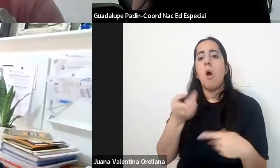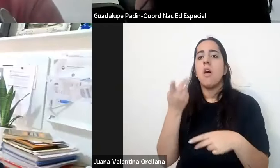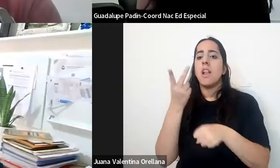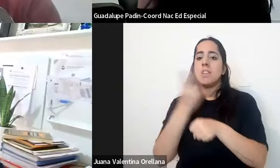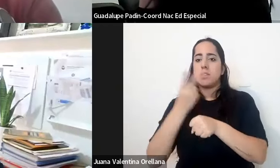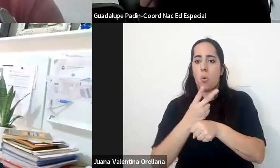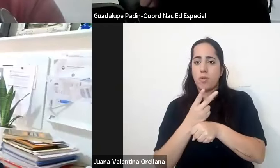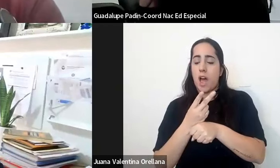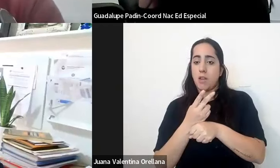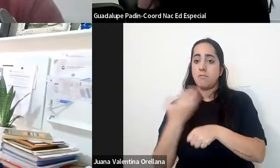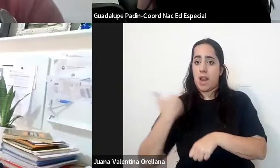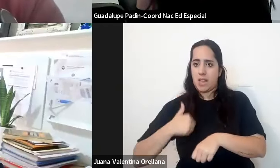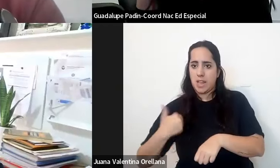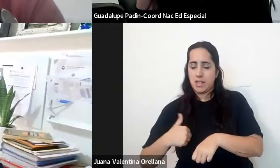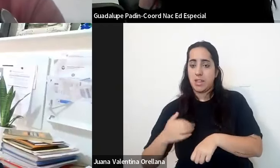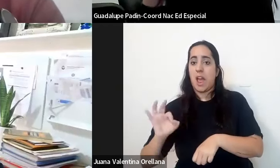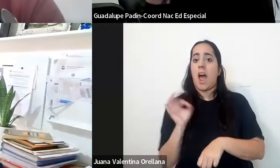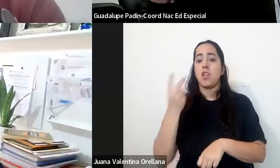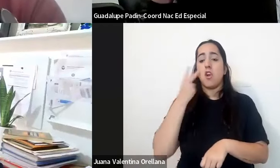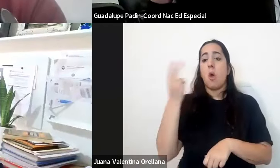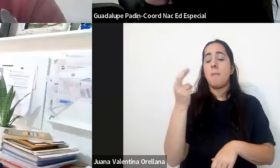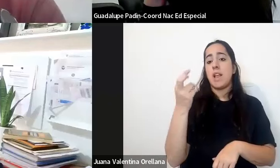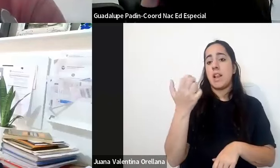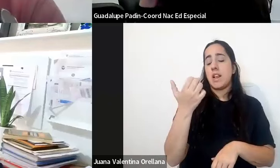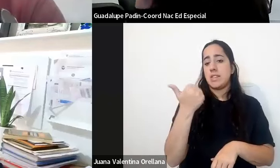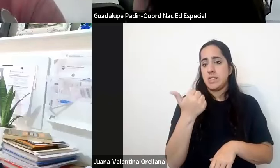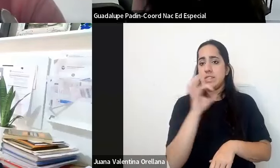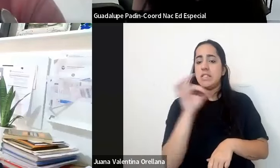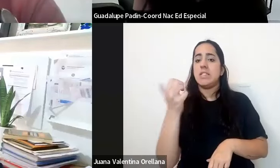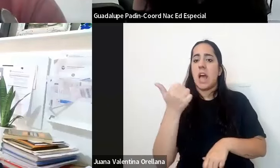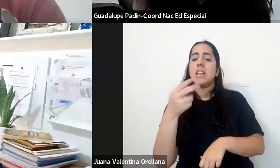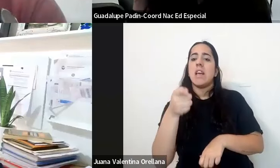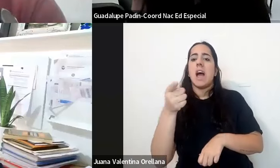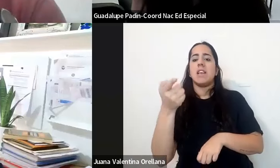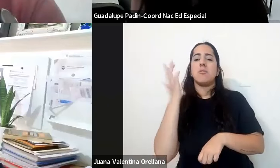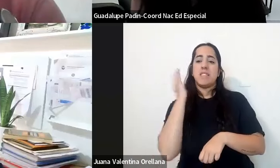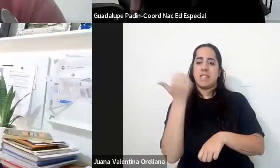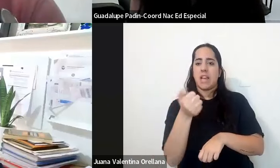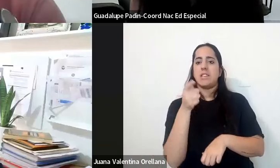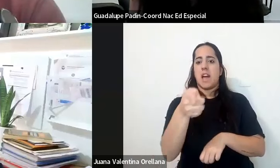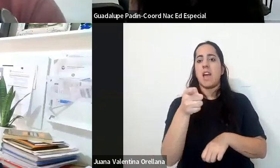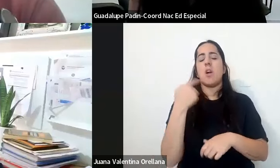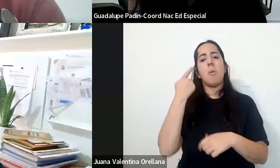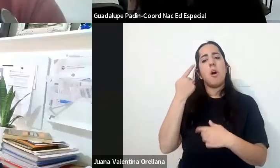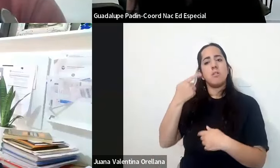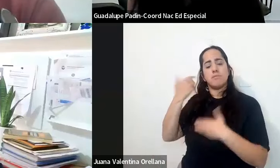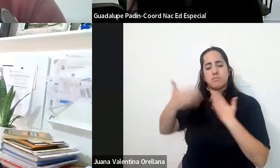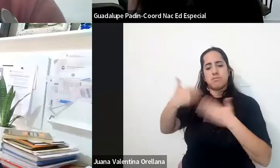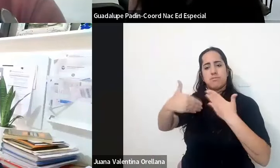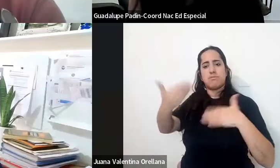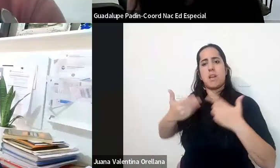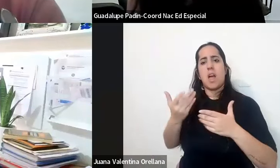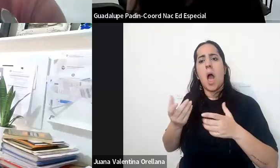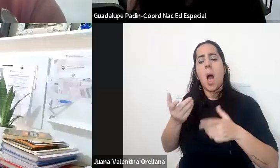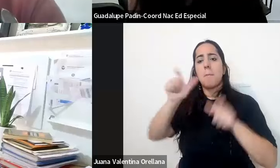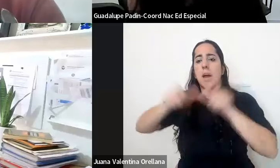en Argentina en el 2006 que es obligatoria a su finalización y que se está dando cuenta en términos de que cada vez son más las